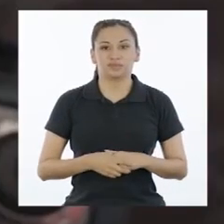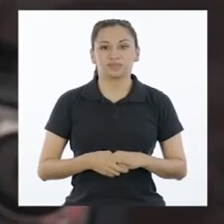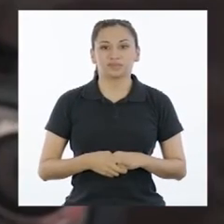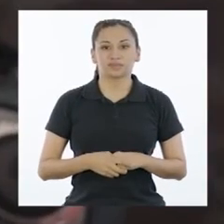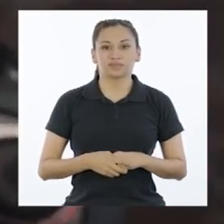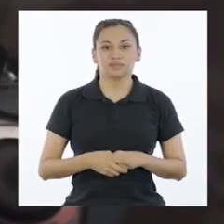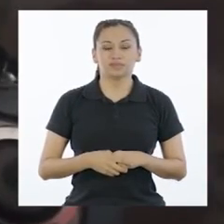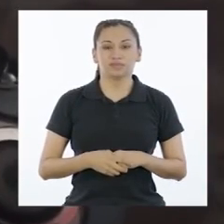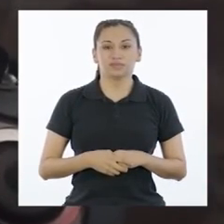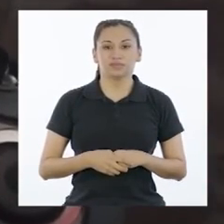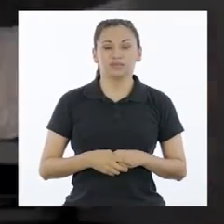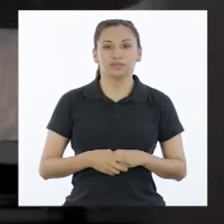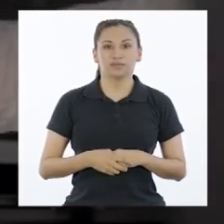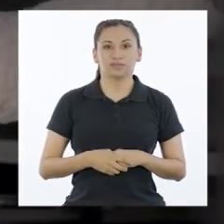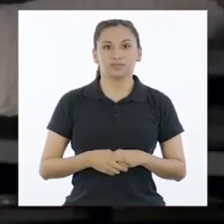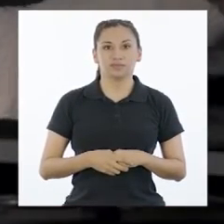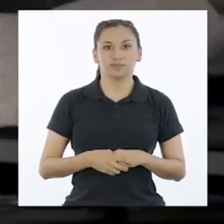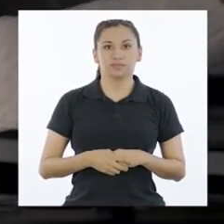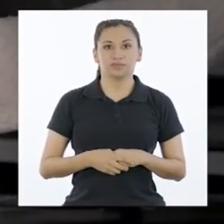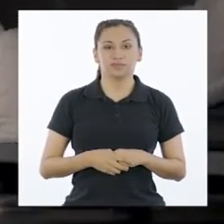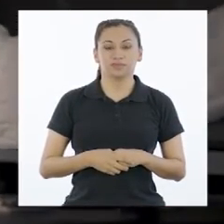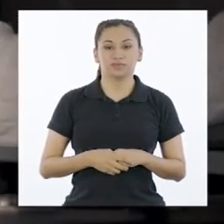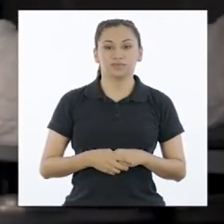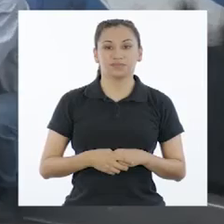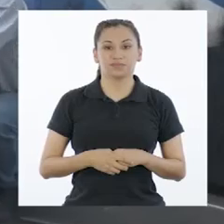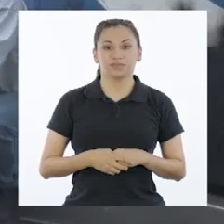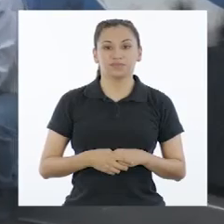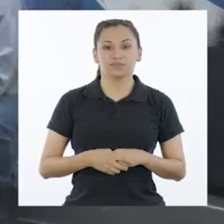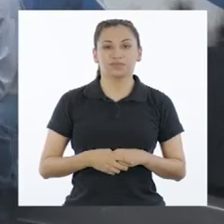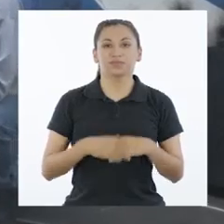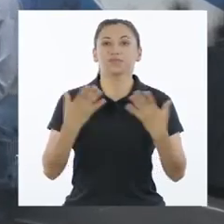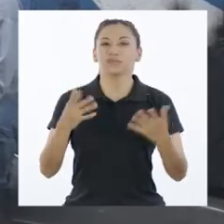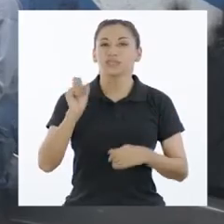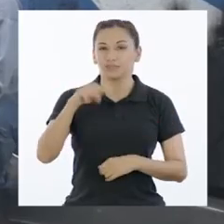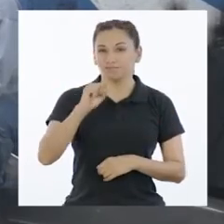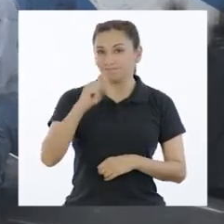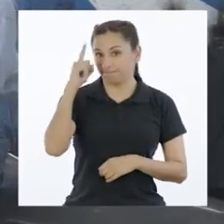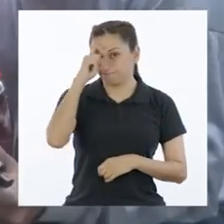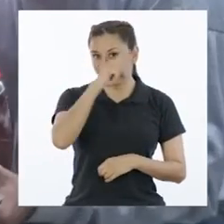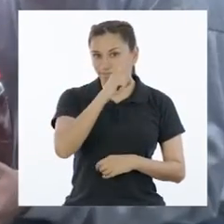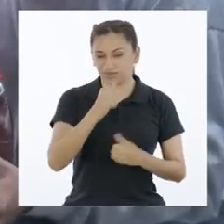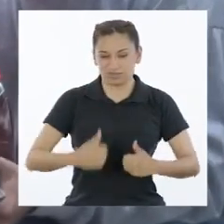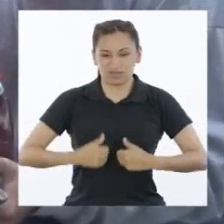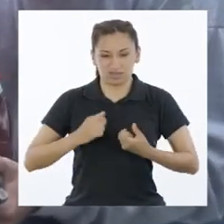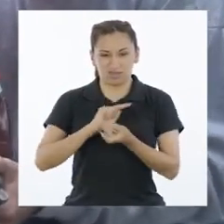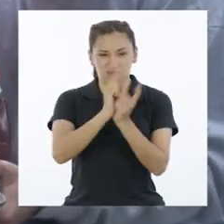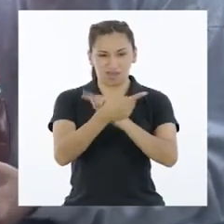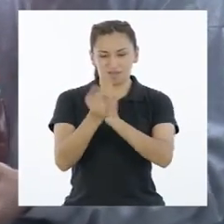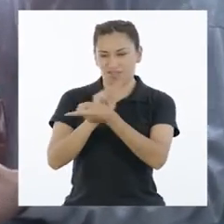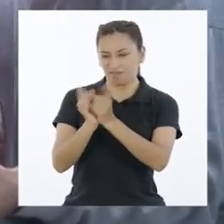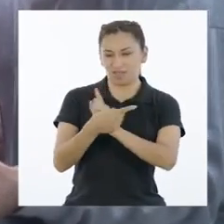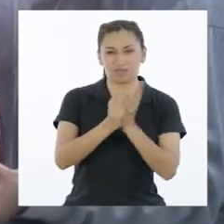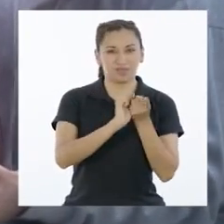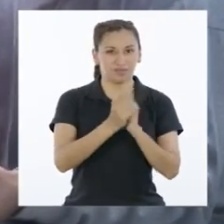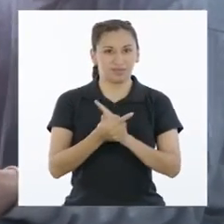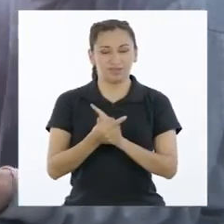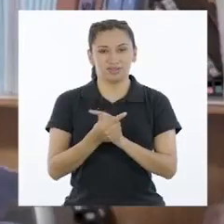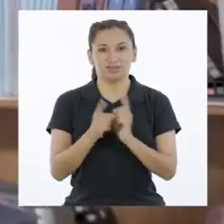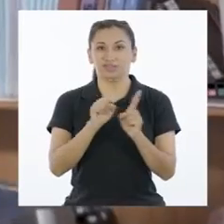es que ha sido difícil vivir tantos cambios